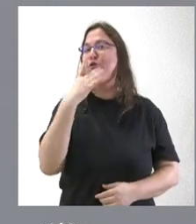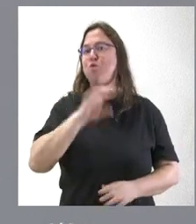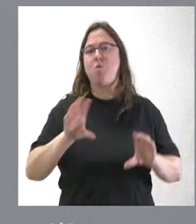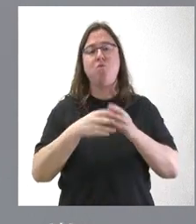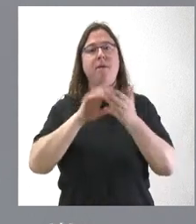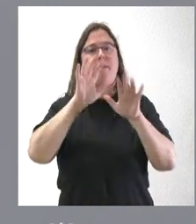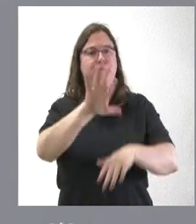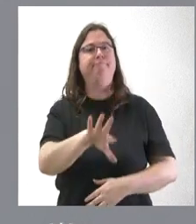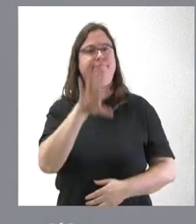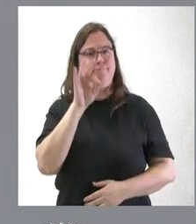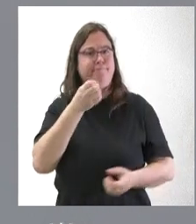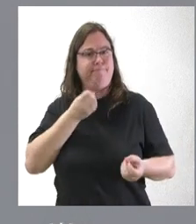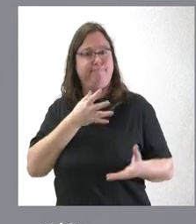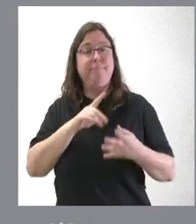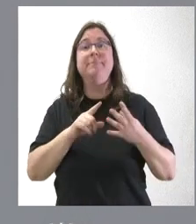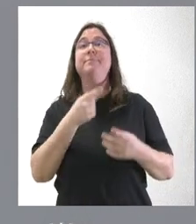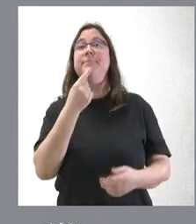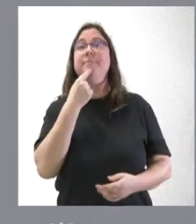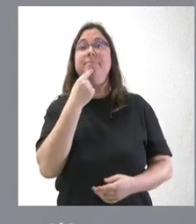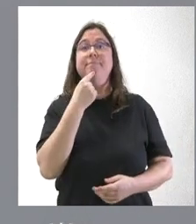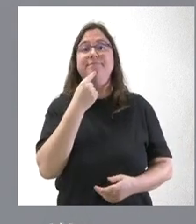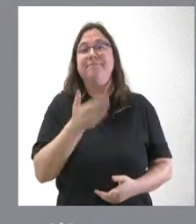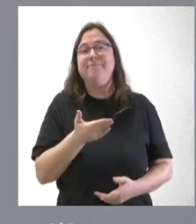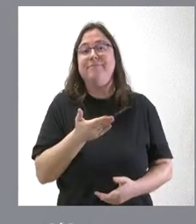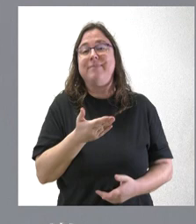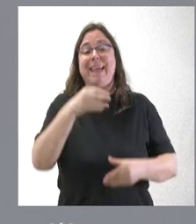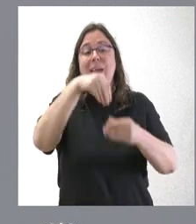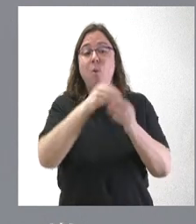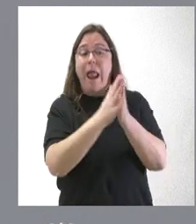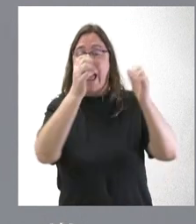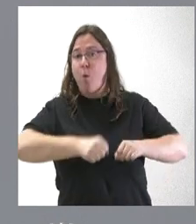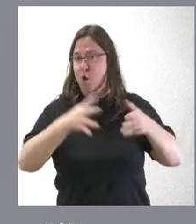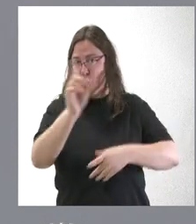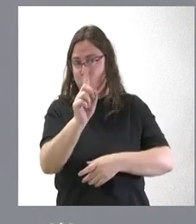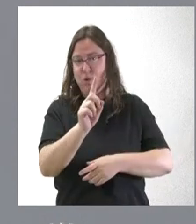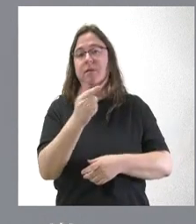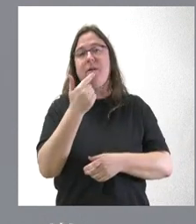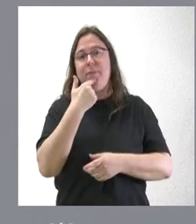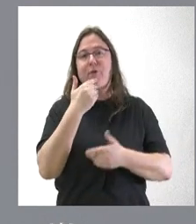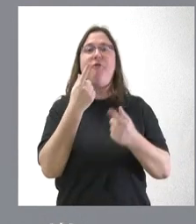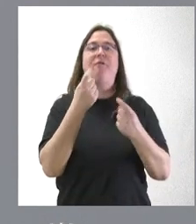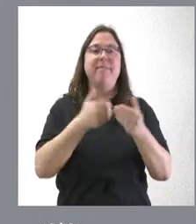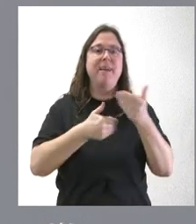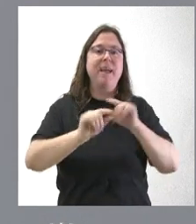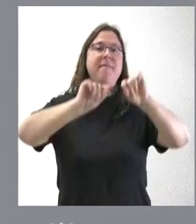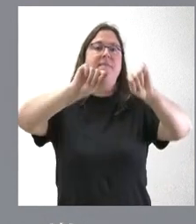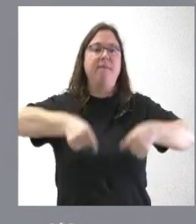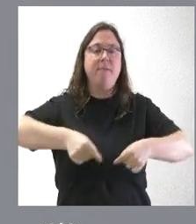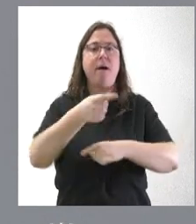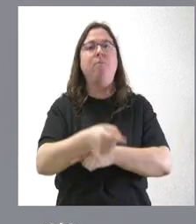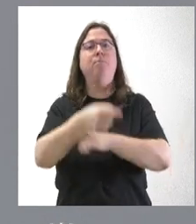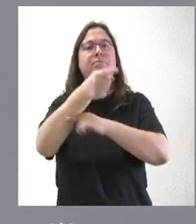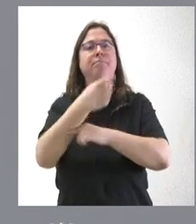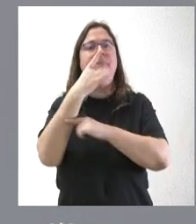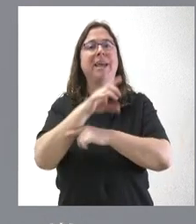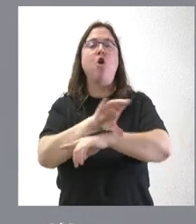de Castilla y León, pero que no es parte de los acuerdos del Consejo de Gobierno, porque tendrá que ser firmado por orden del